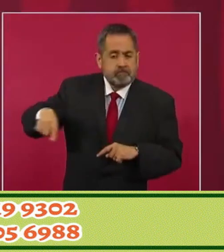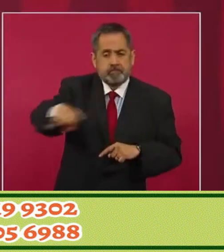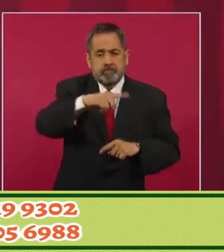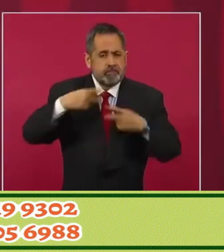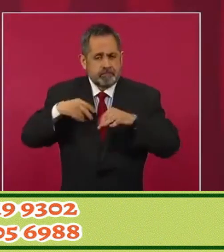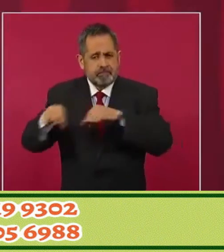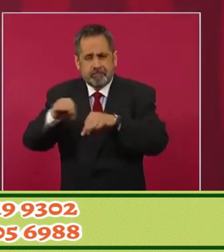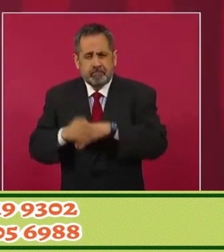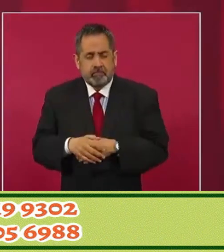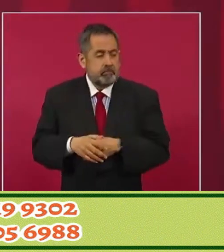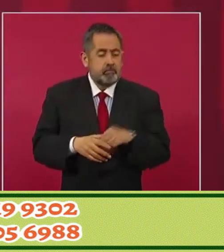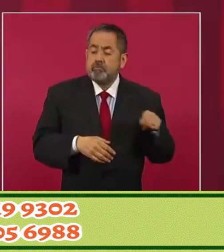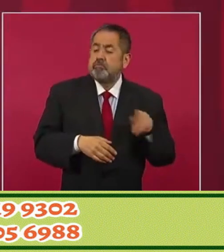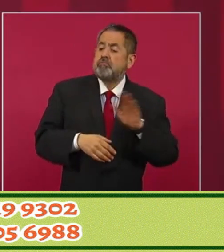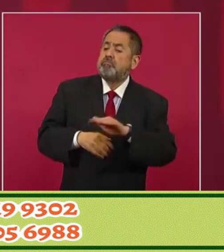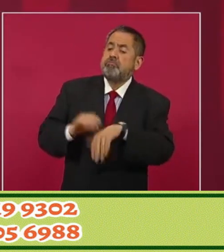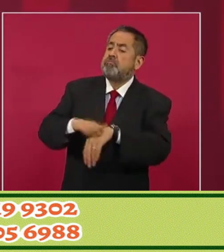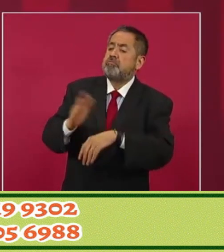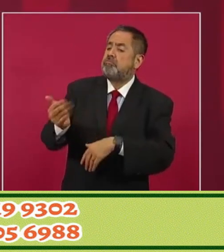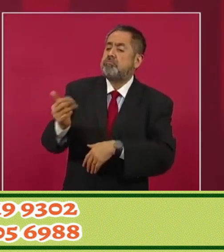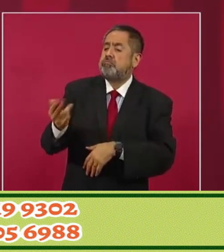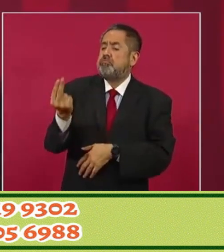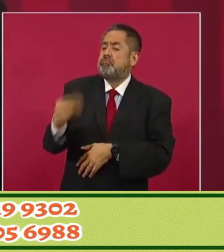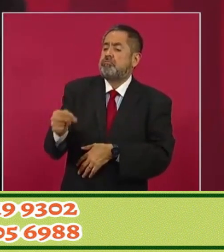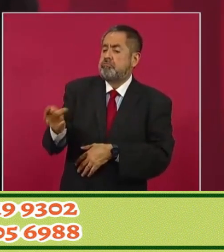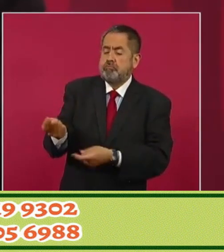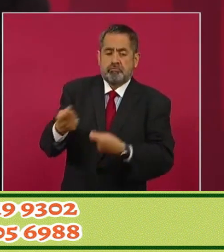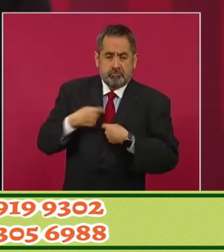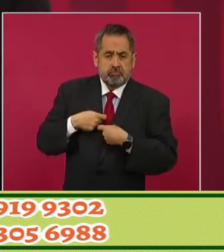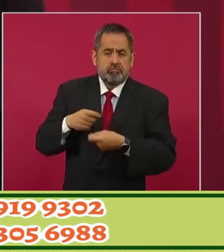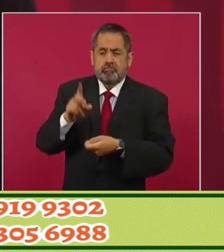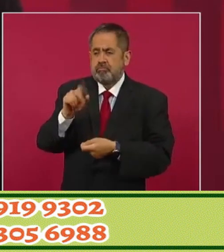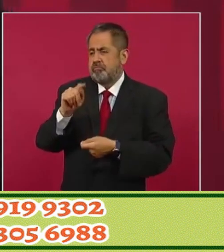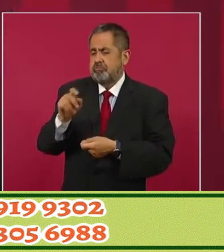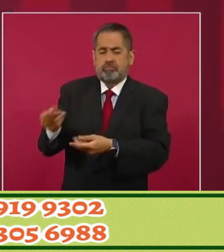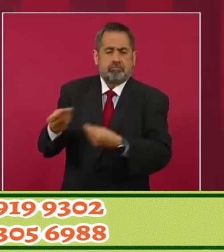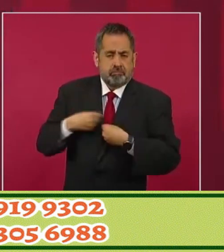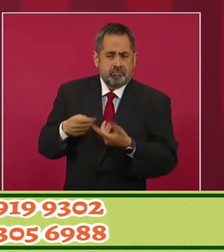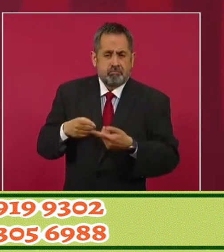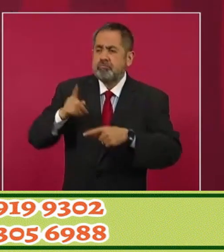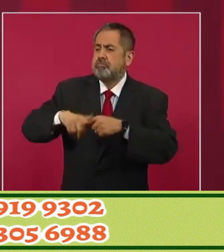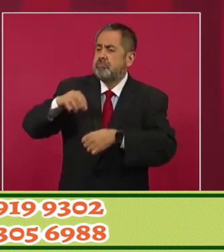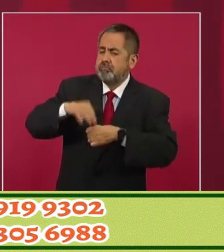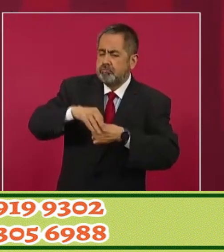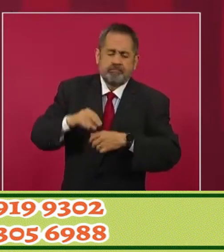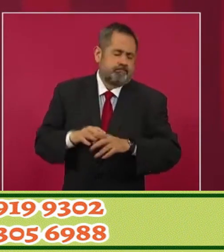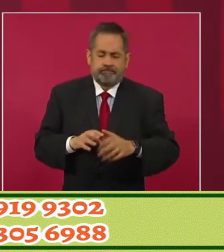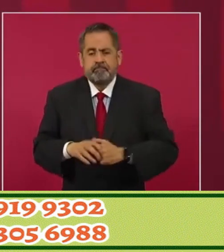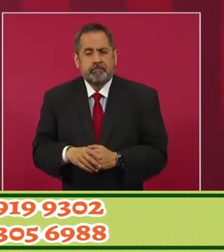Y el que les pida su nombre y sus datos y por quién van a votar